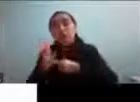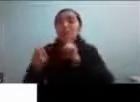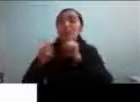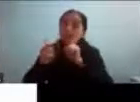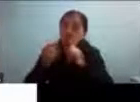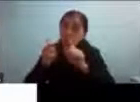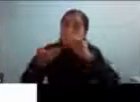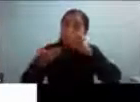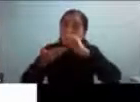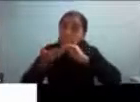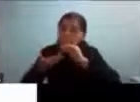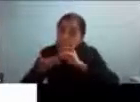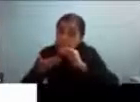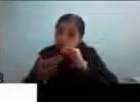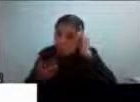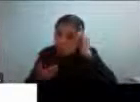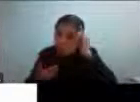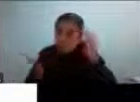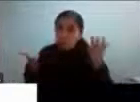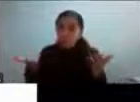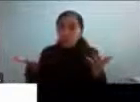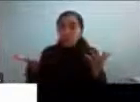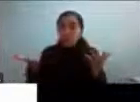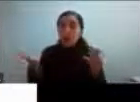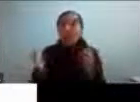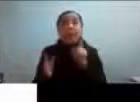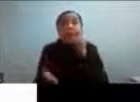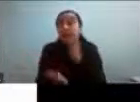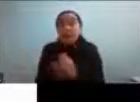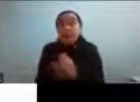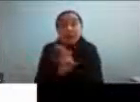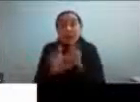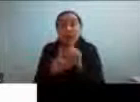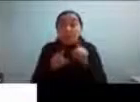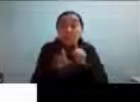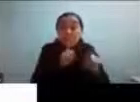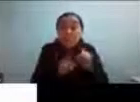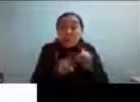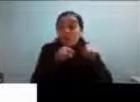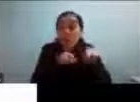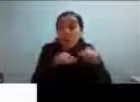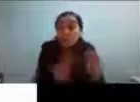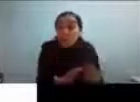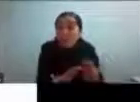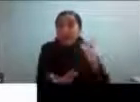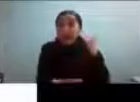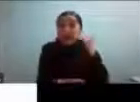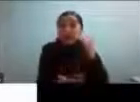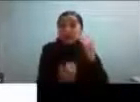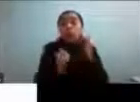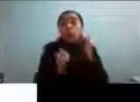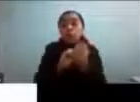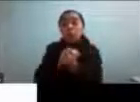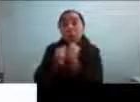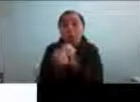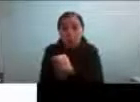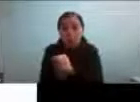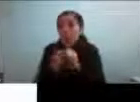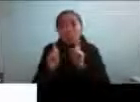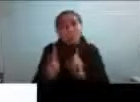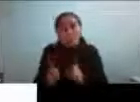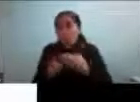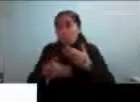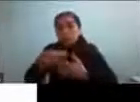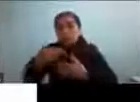y tengo que hacer esa aclaración porque fue desarrollado para niños y si bien fue adaptado sigue siendo una prueba que